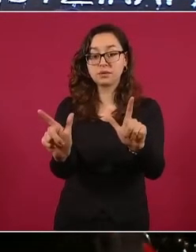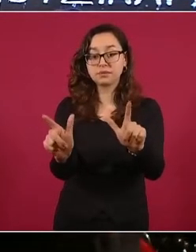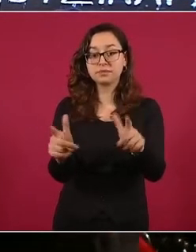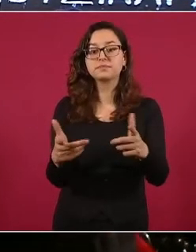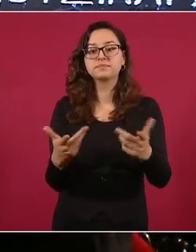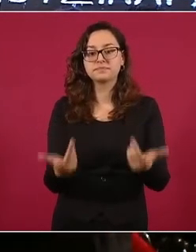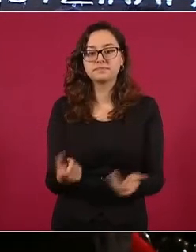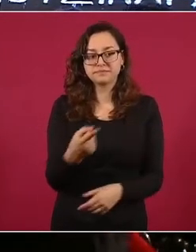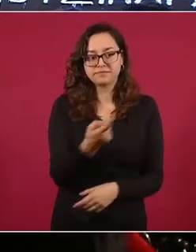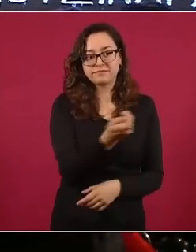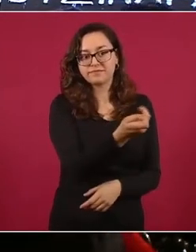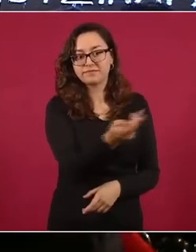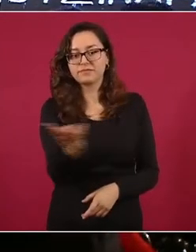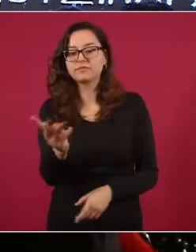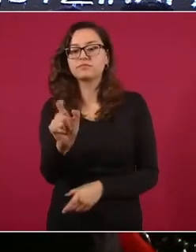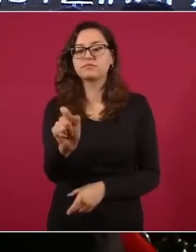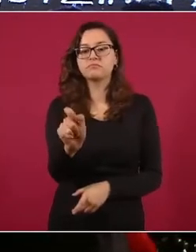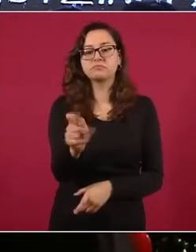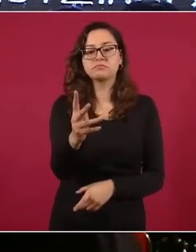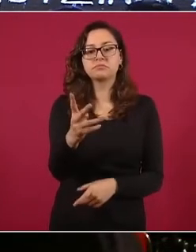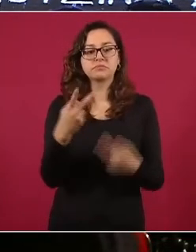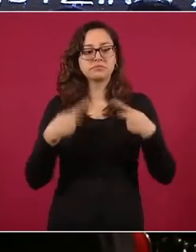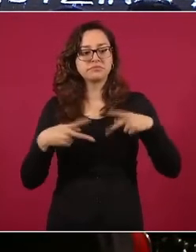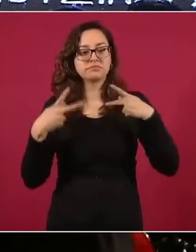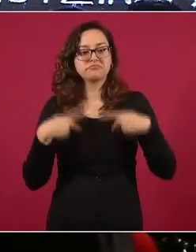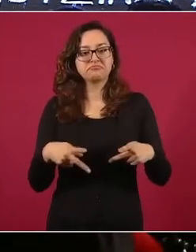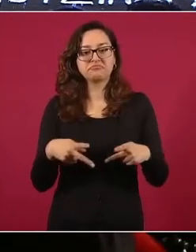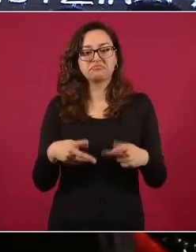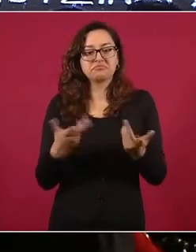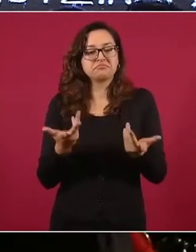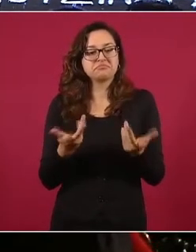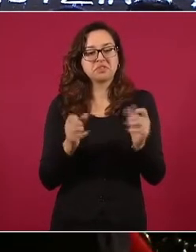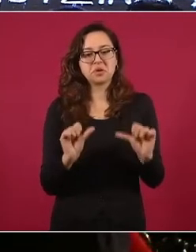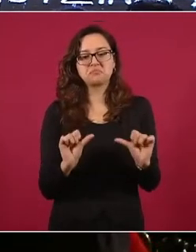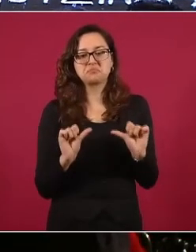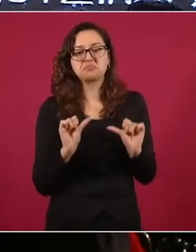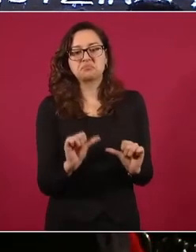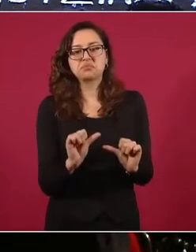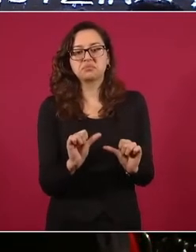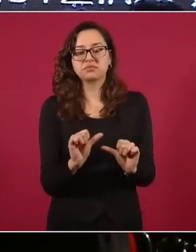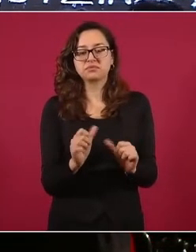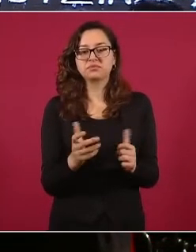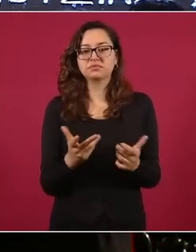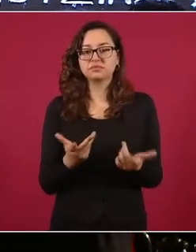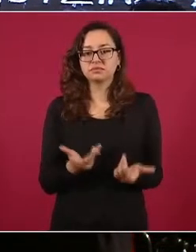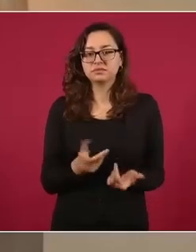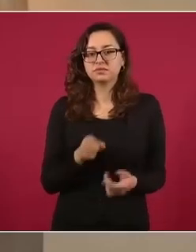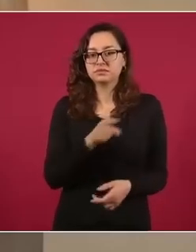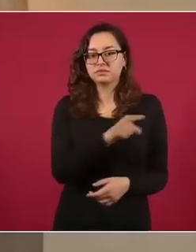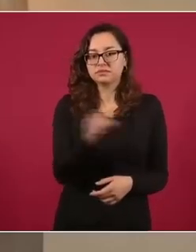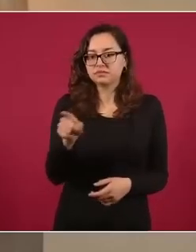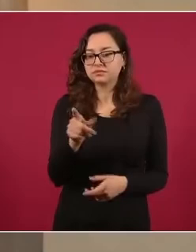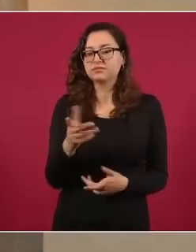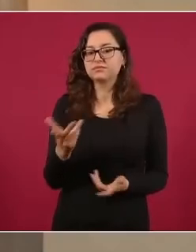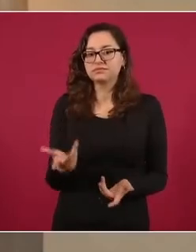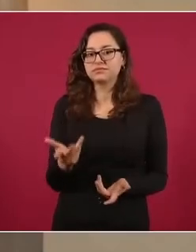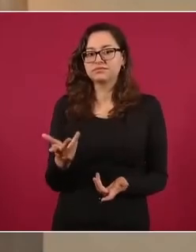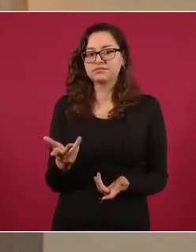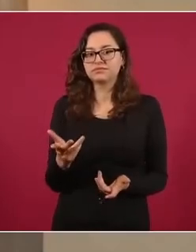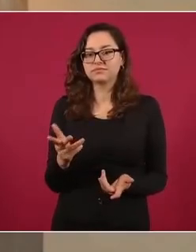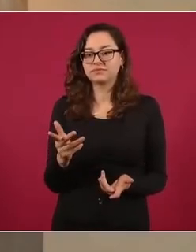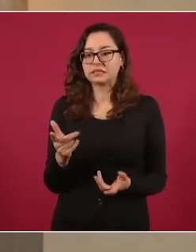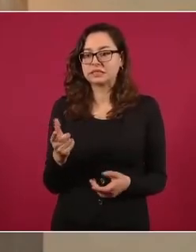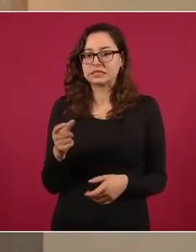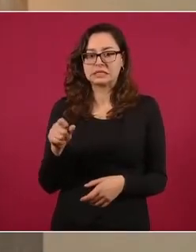que intervinieron en el homicidio en grado de tentativa en contra de Aldo N., estudiante que desde el Día de los Hechos